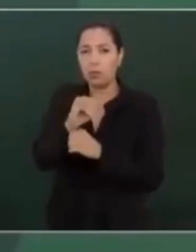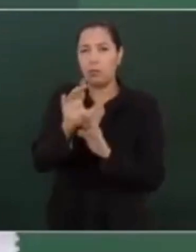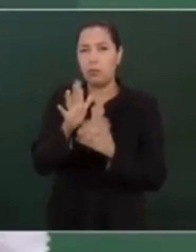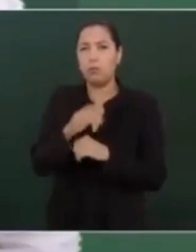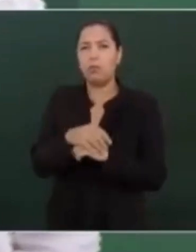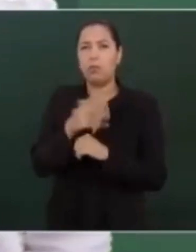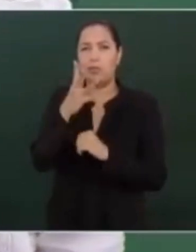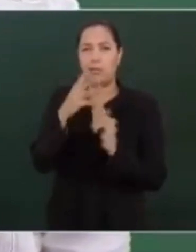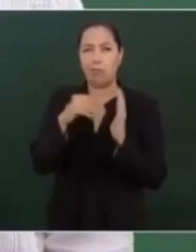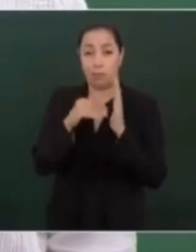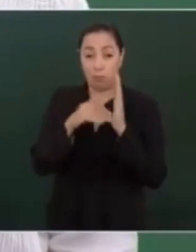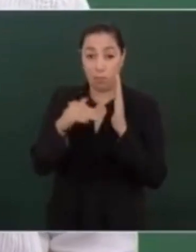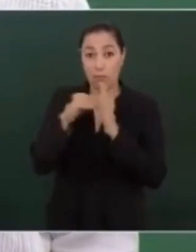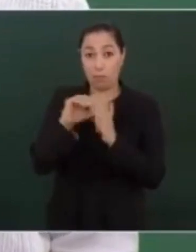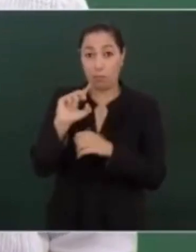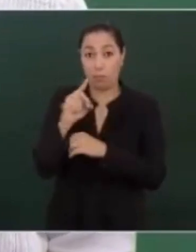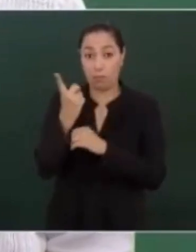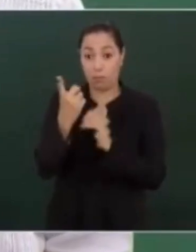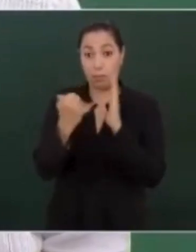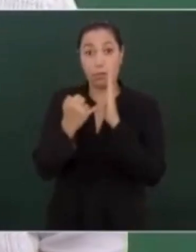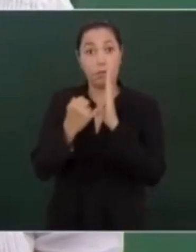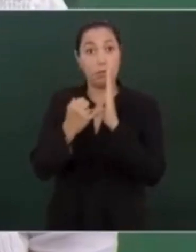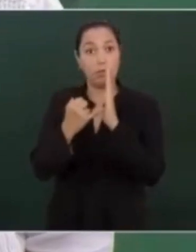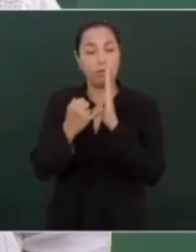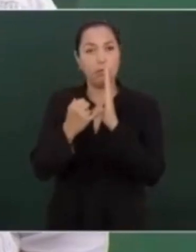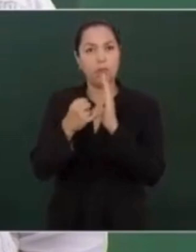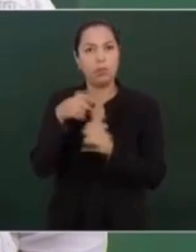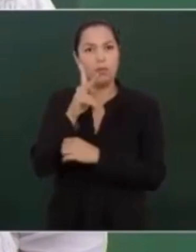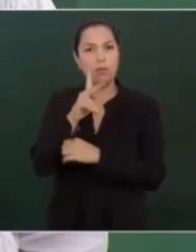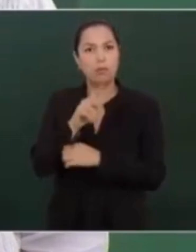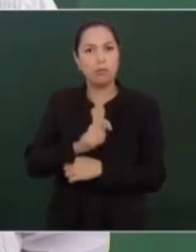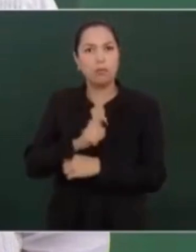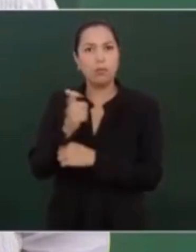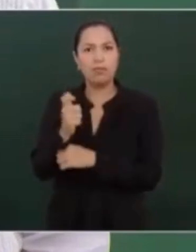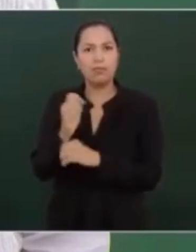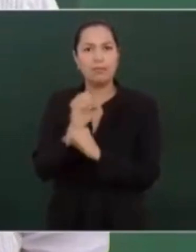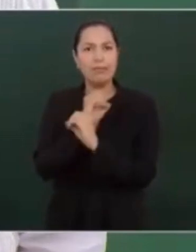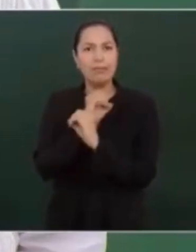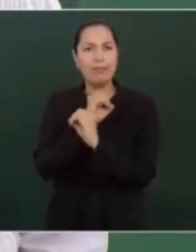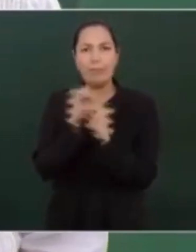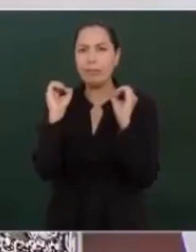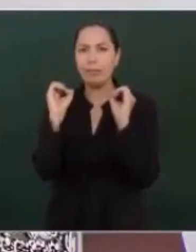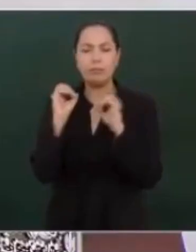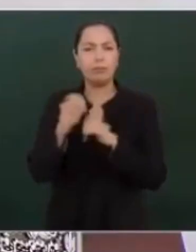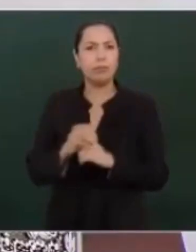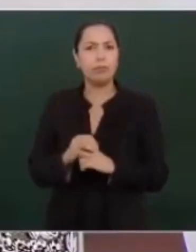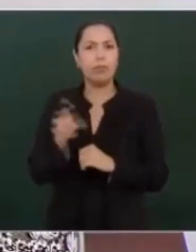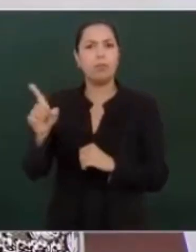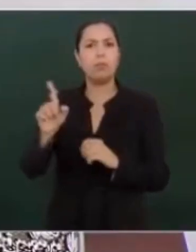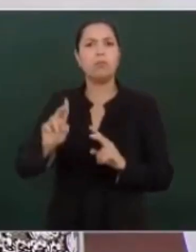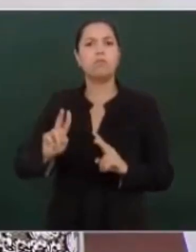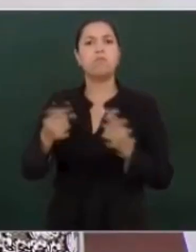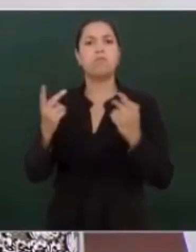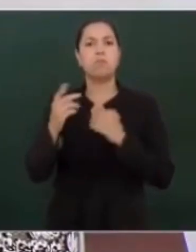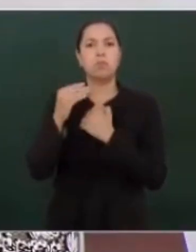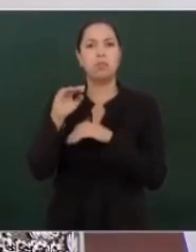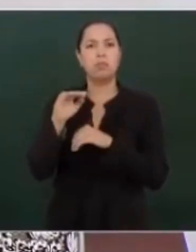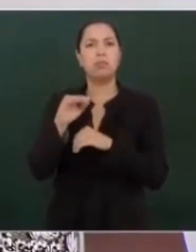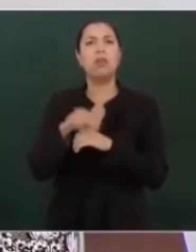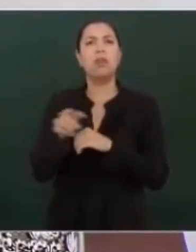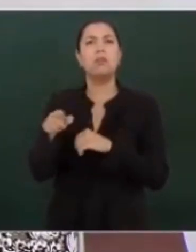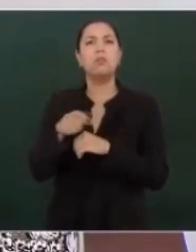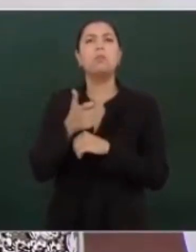tres mil millones de dólares de impuestos, no pagaron un centavo, vendieron el banco en 12 mil